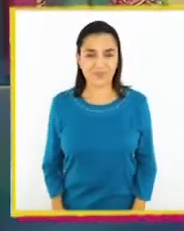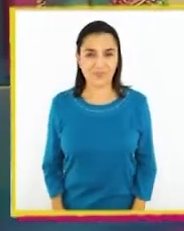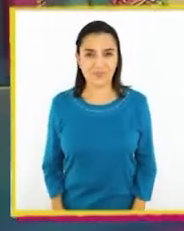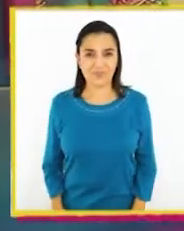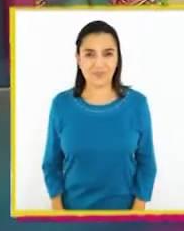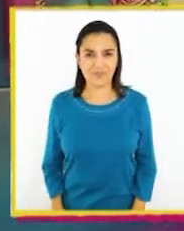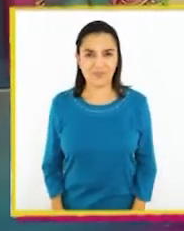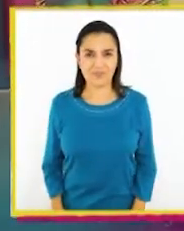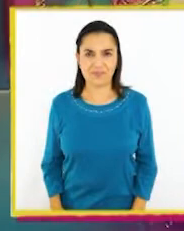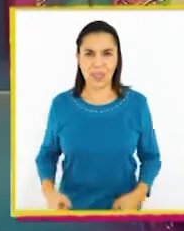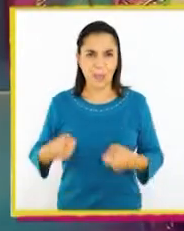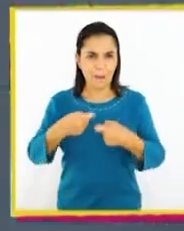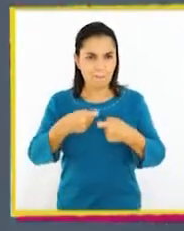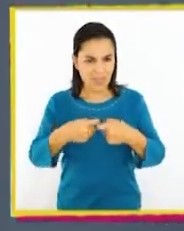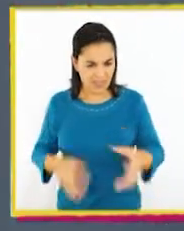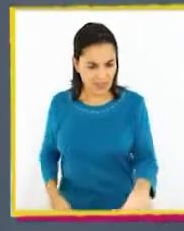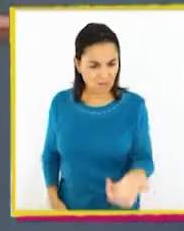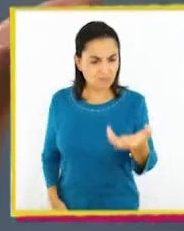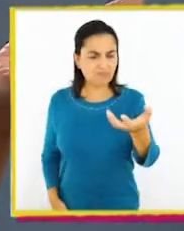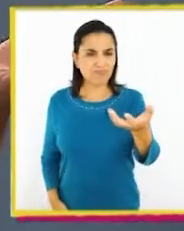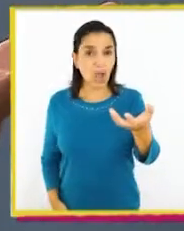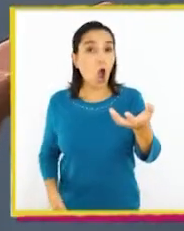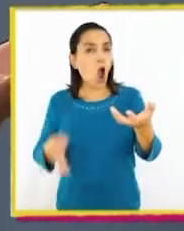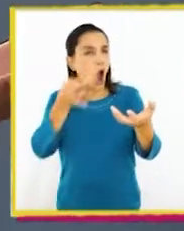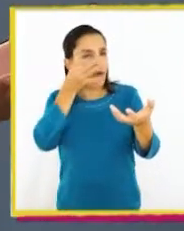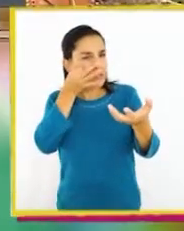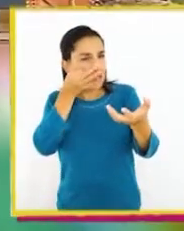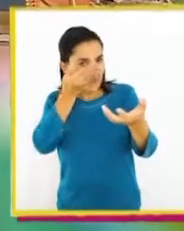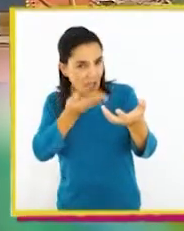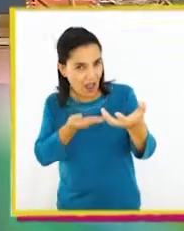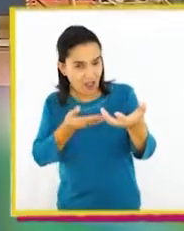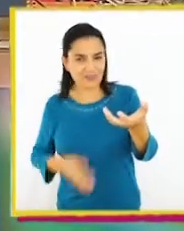¿Qué para qué tomó la piedra? Para observarla.